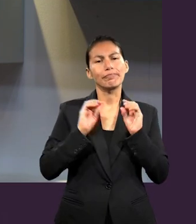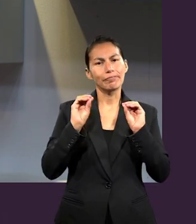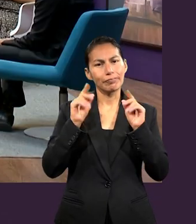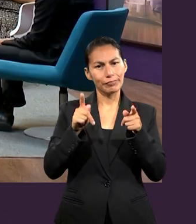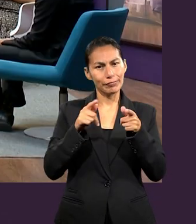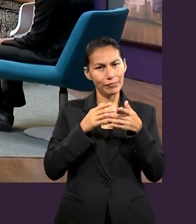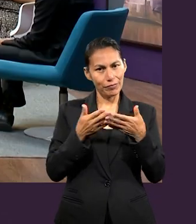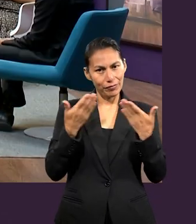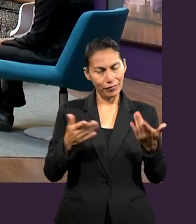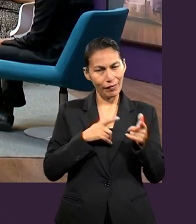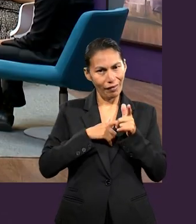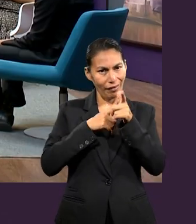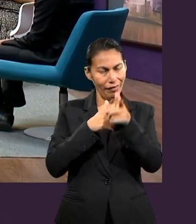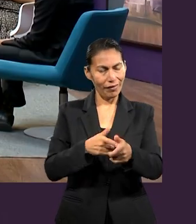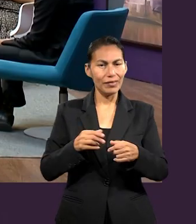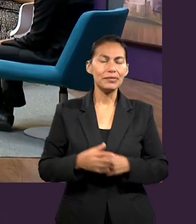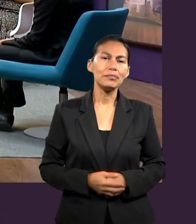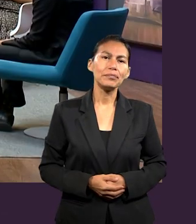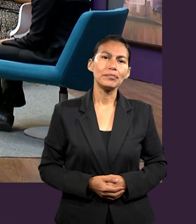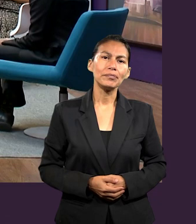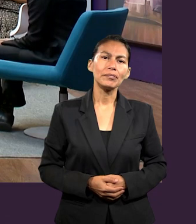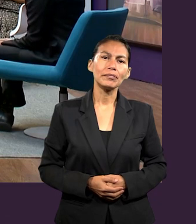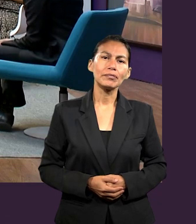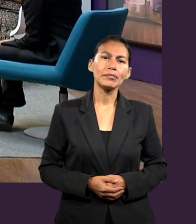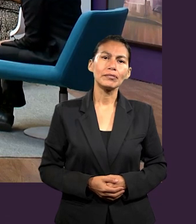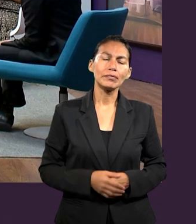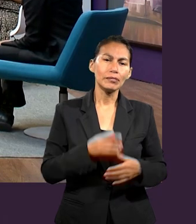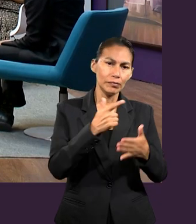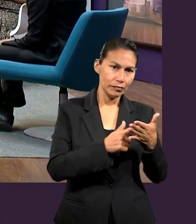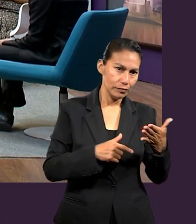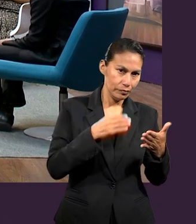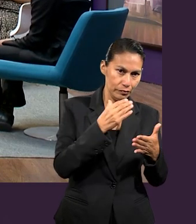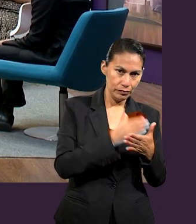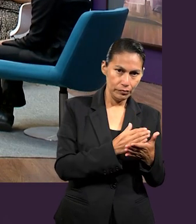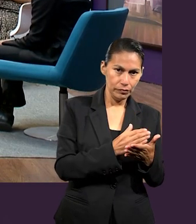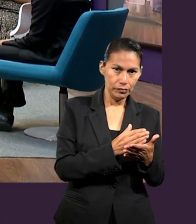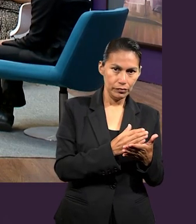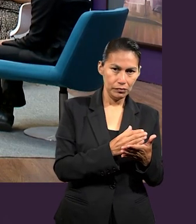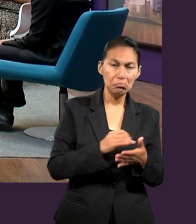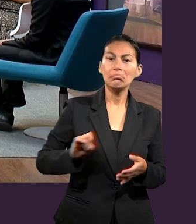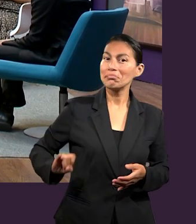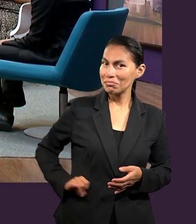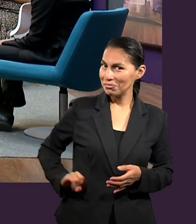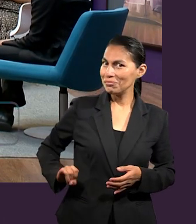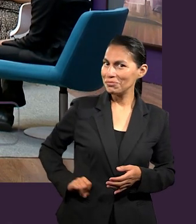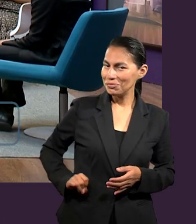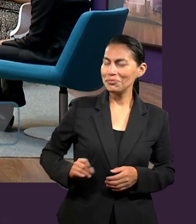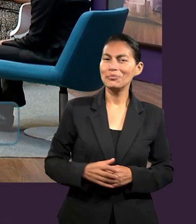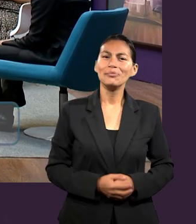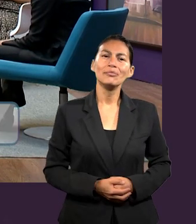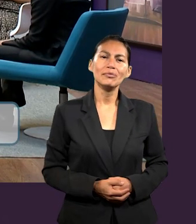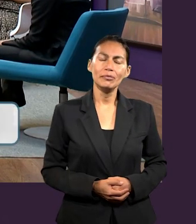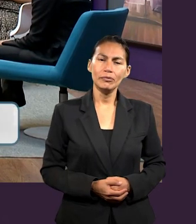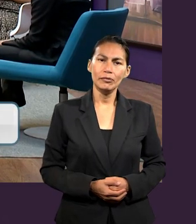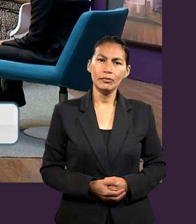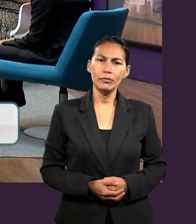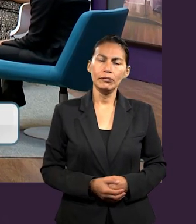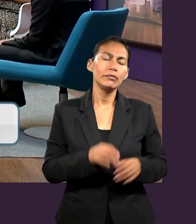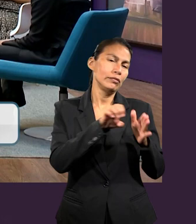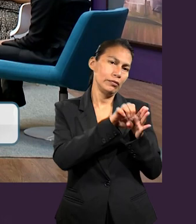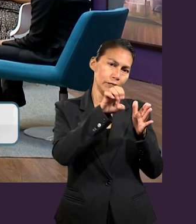así que vamos a continuar, muchachos. La lección cada vez que avanzamos en este tema se pone interesante, ¿no?